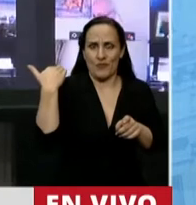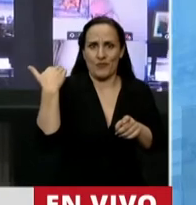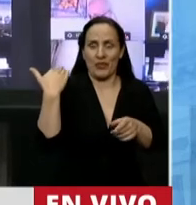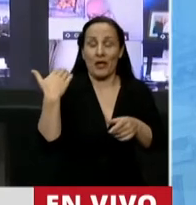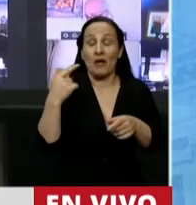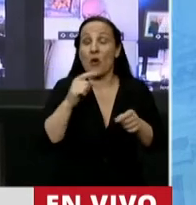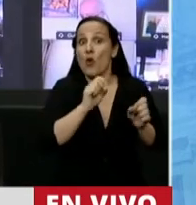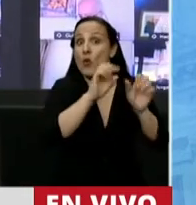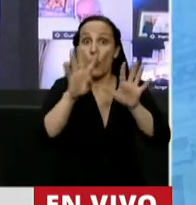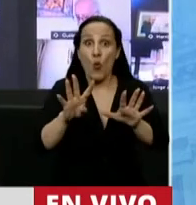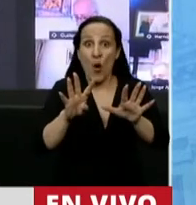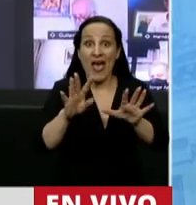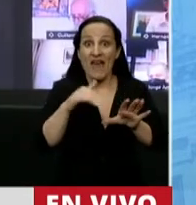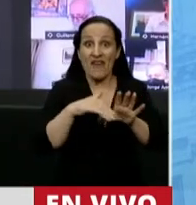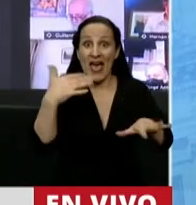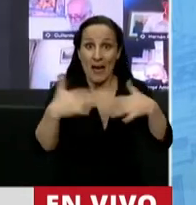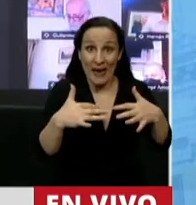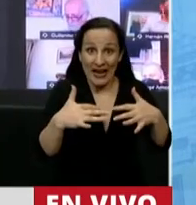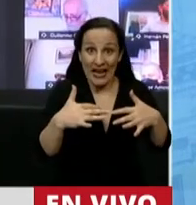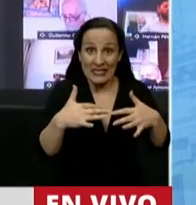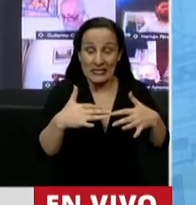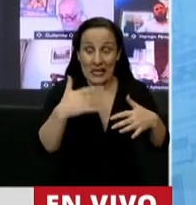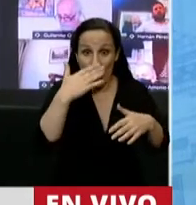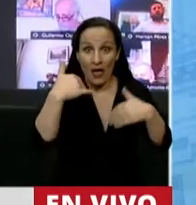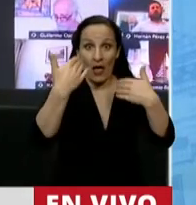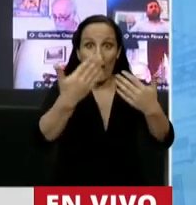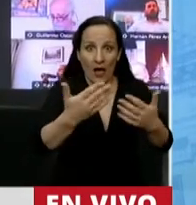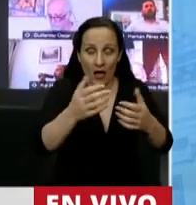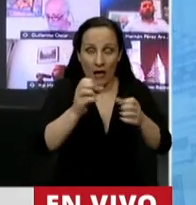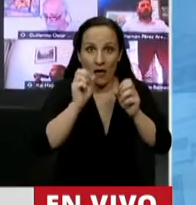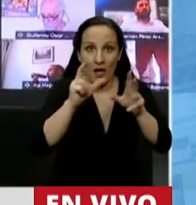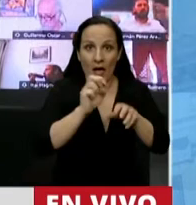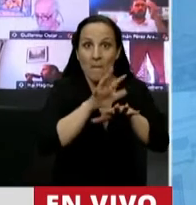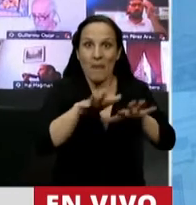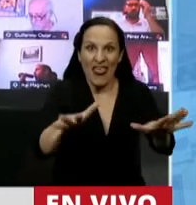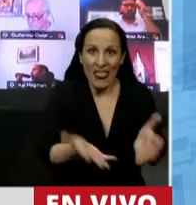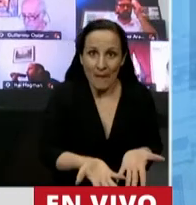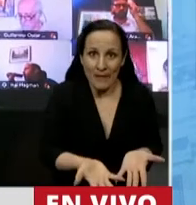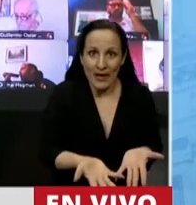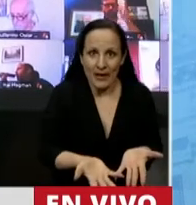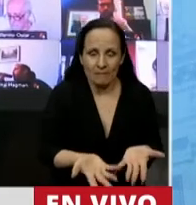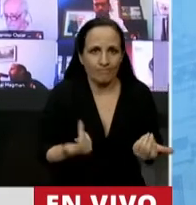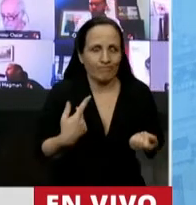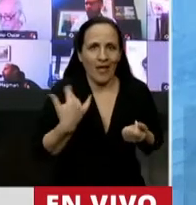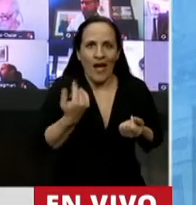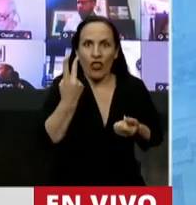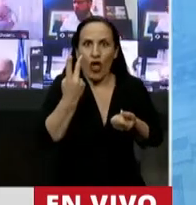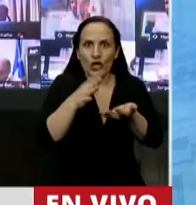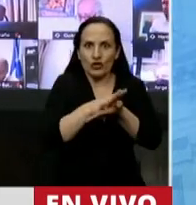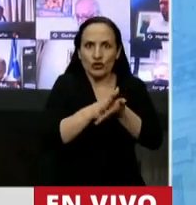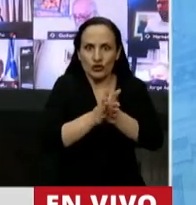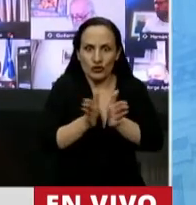esas 9 emergencias llegó la pandemia. Entonces teníamos dos caminos, o el Estado